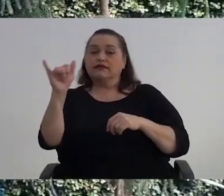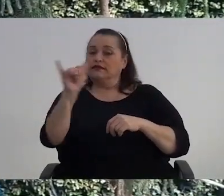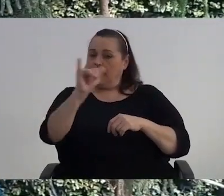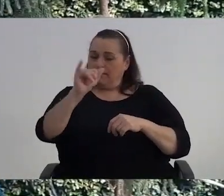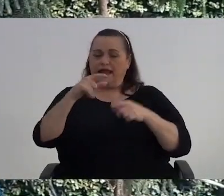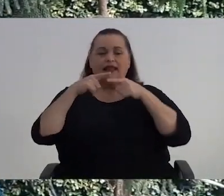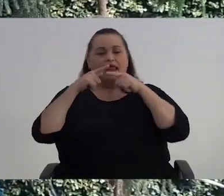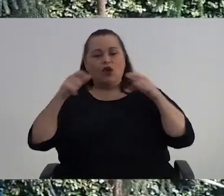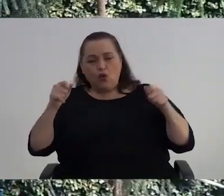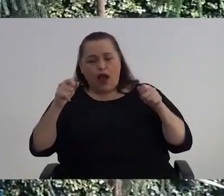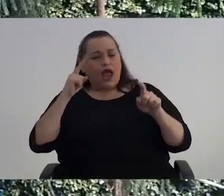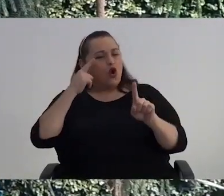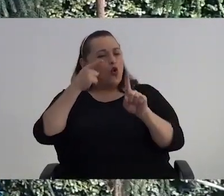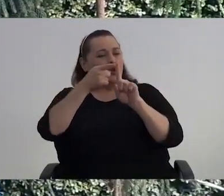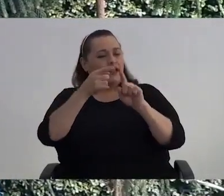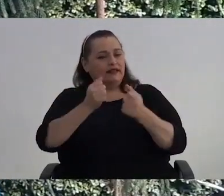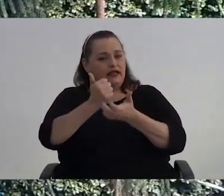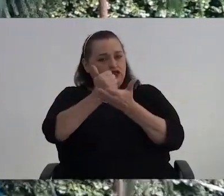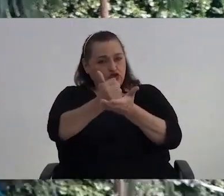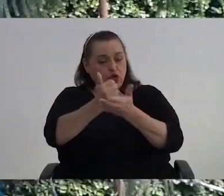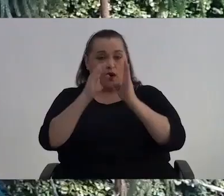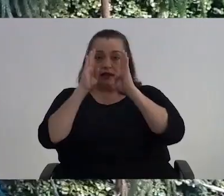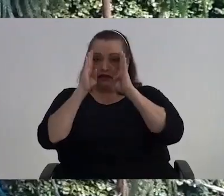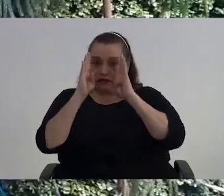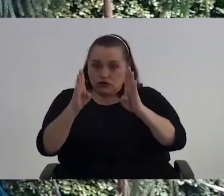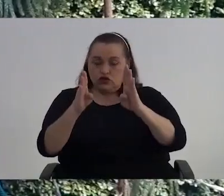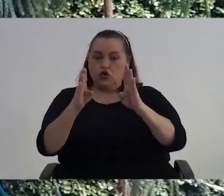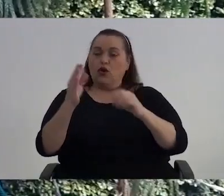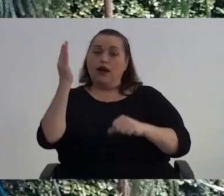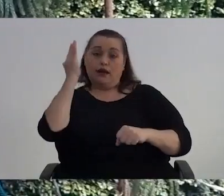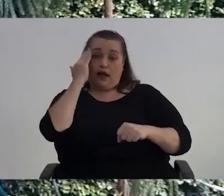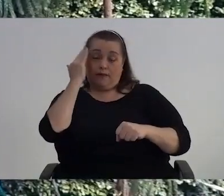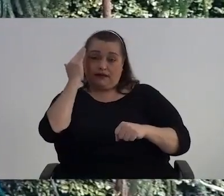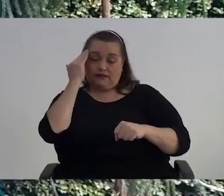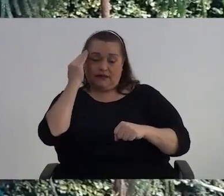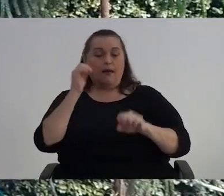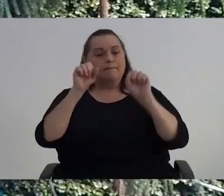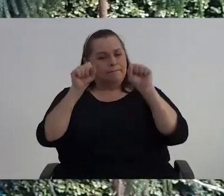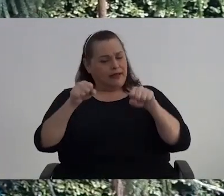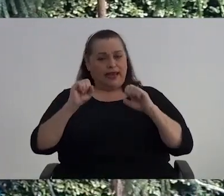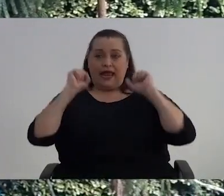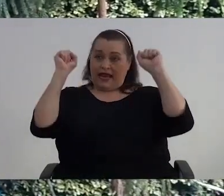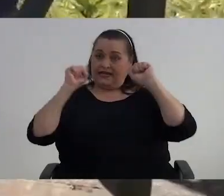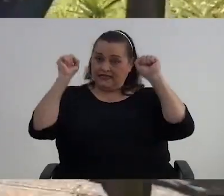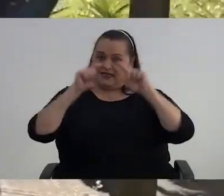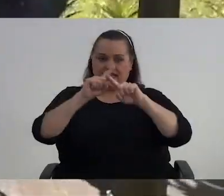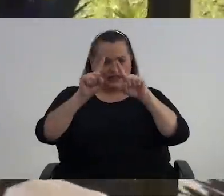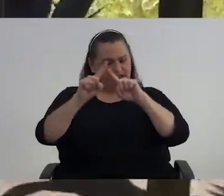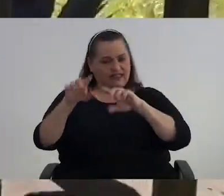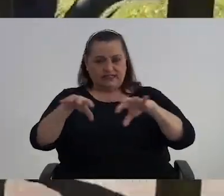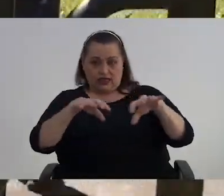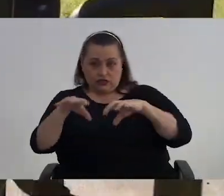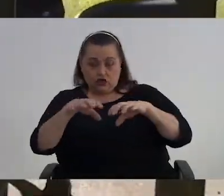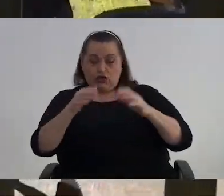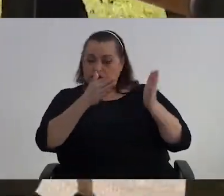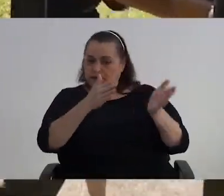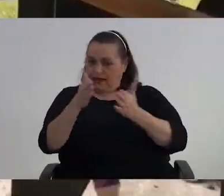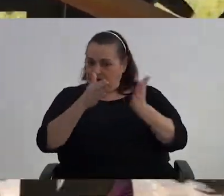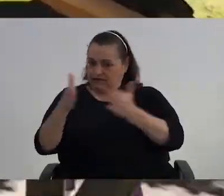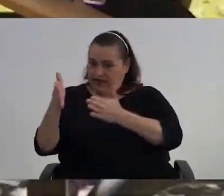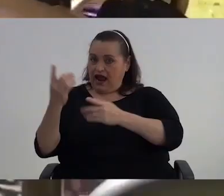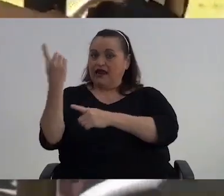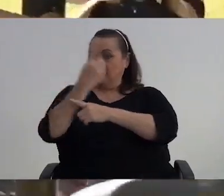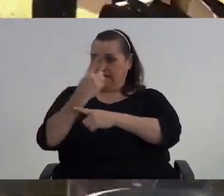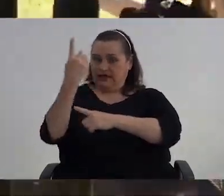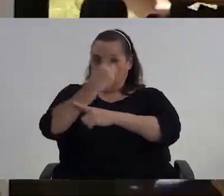El lenguaje La orientación La atención La capacidad Para ejecutar Diferentes acciones Para planificar Nuestro